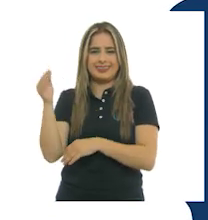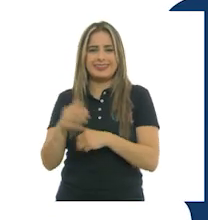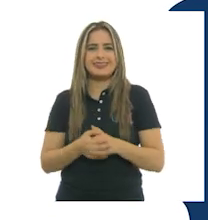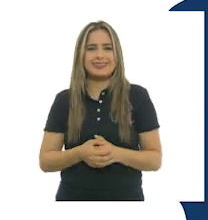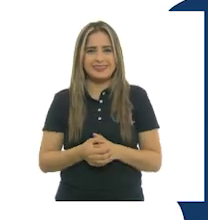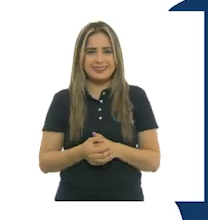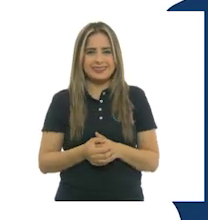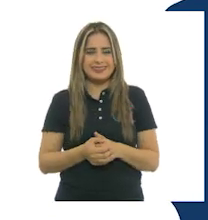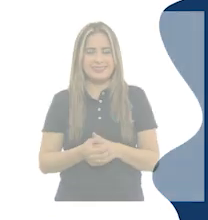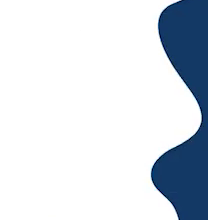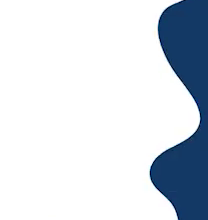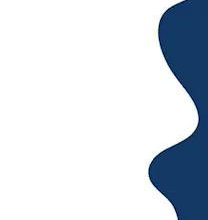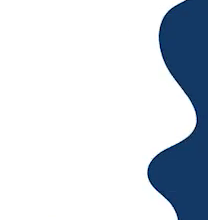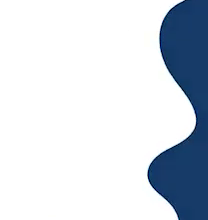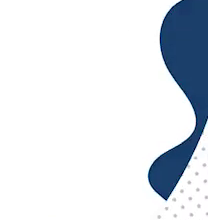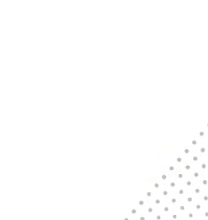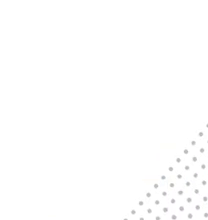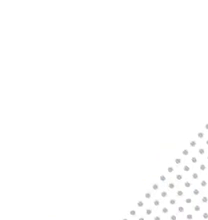.mx.